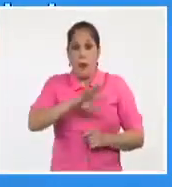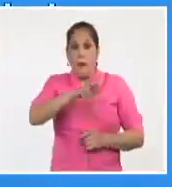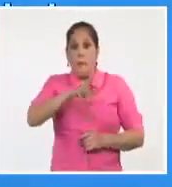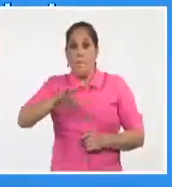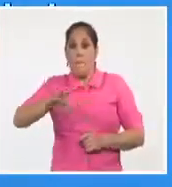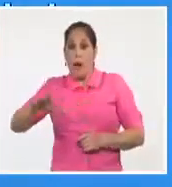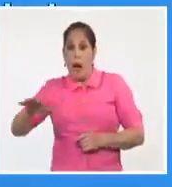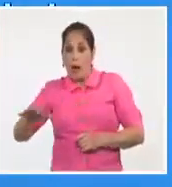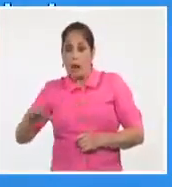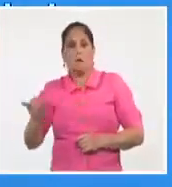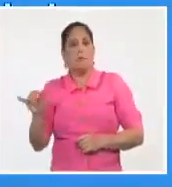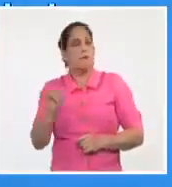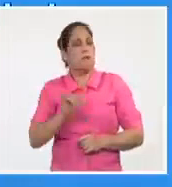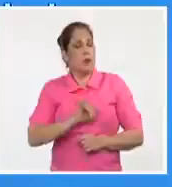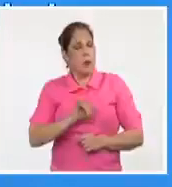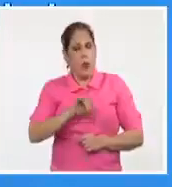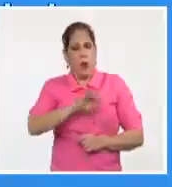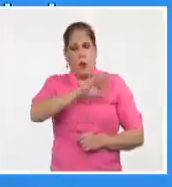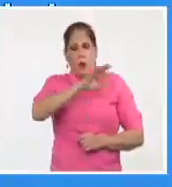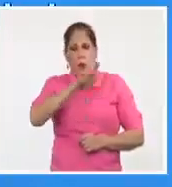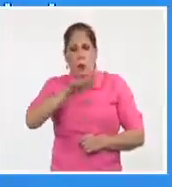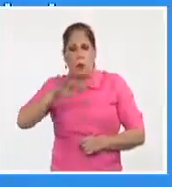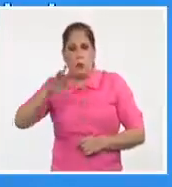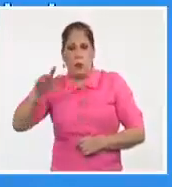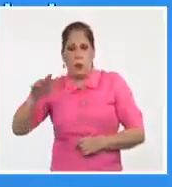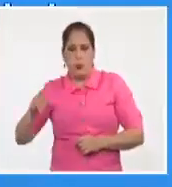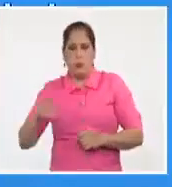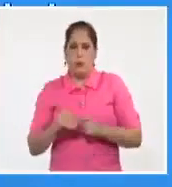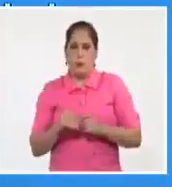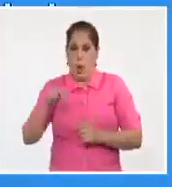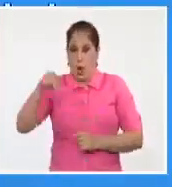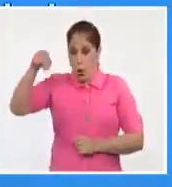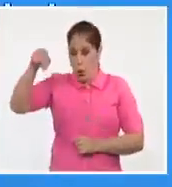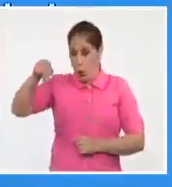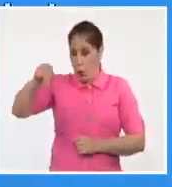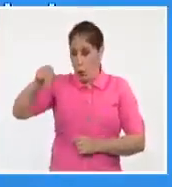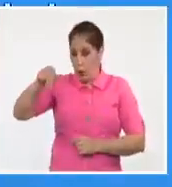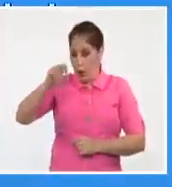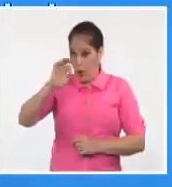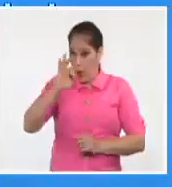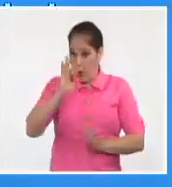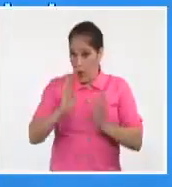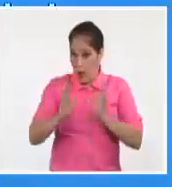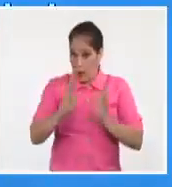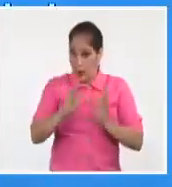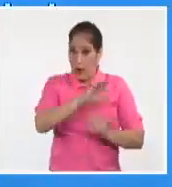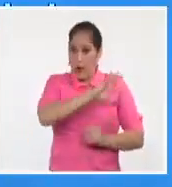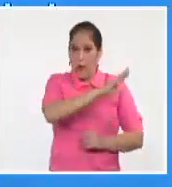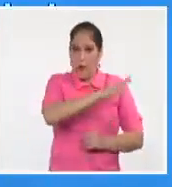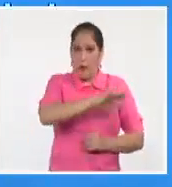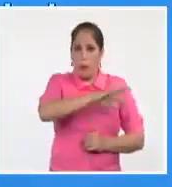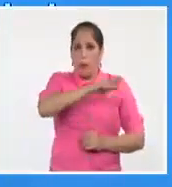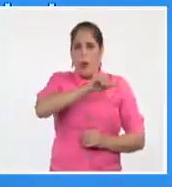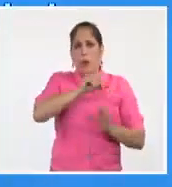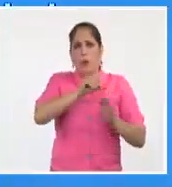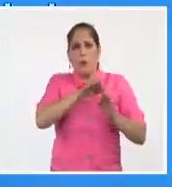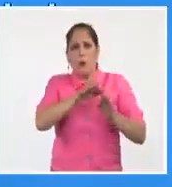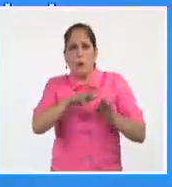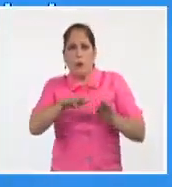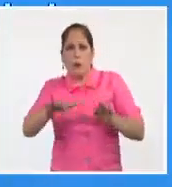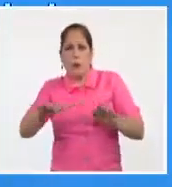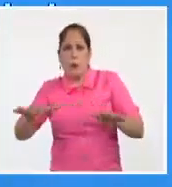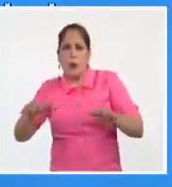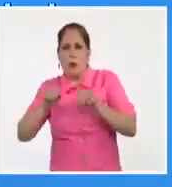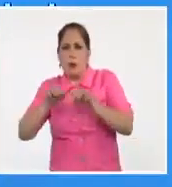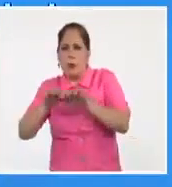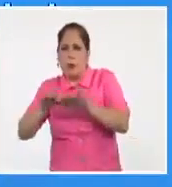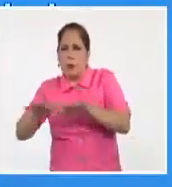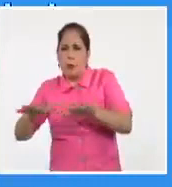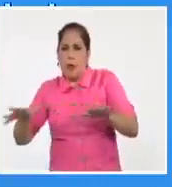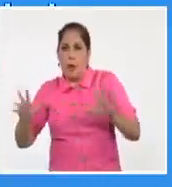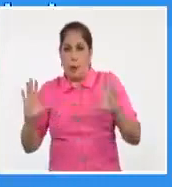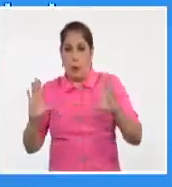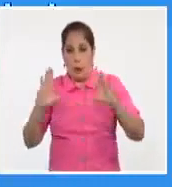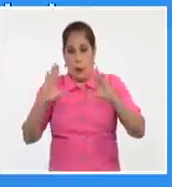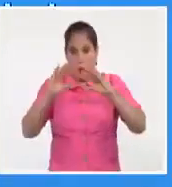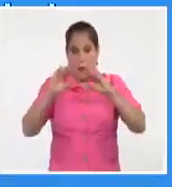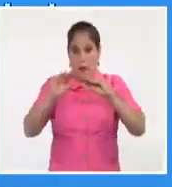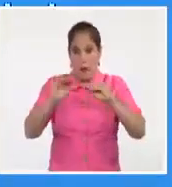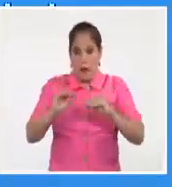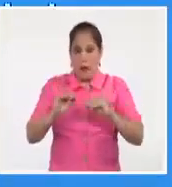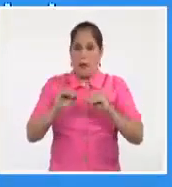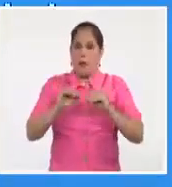mantiene el oleaje en el litoral norte oriental, el poco oleaje en el resto de los litorales, que en la noche llega a ser